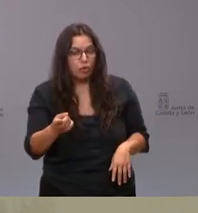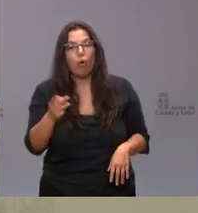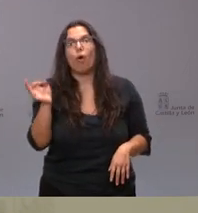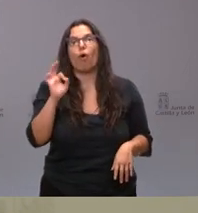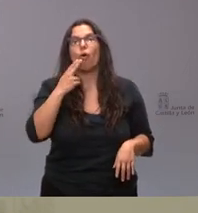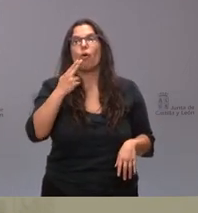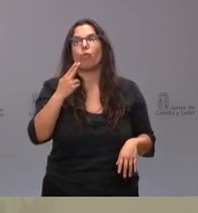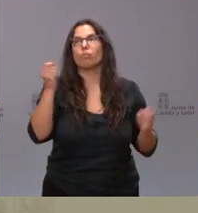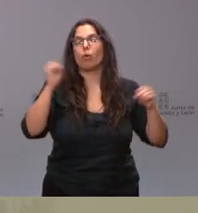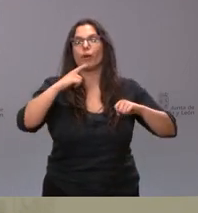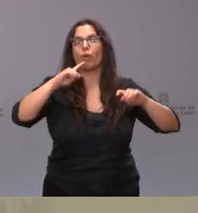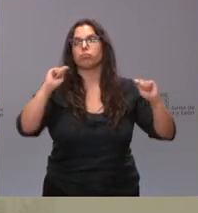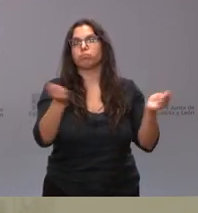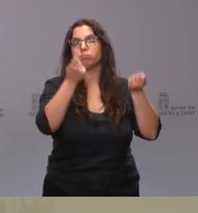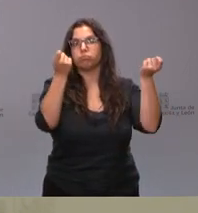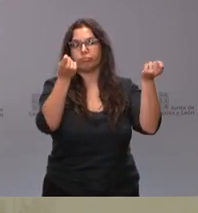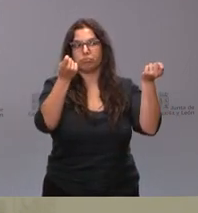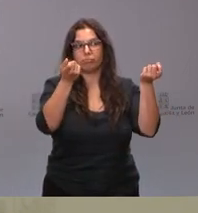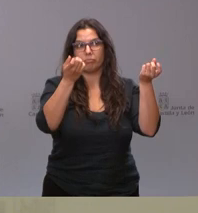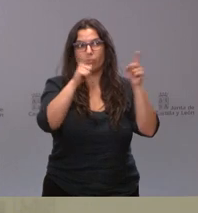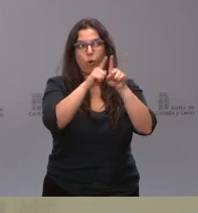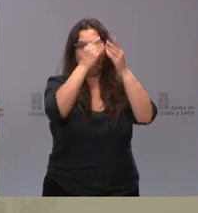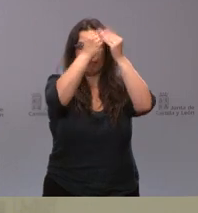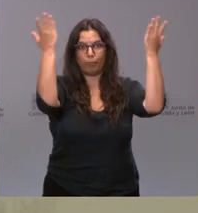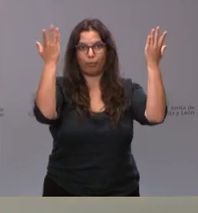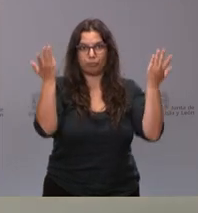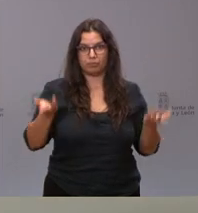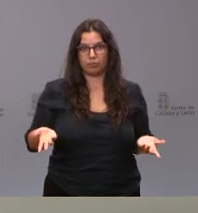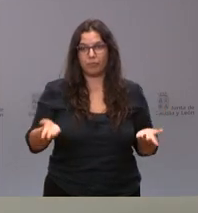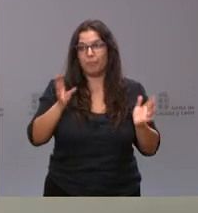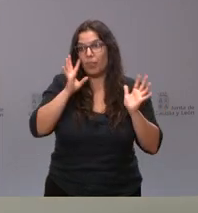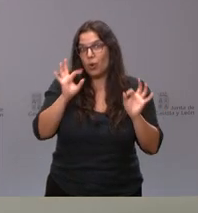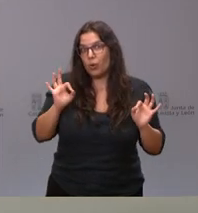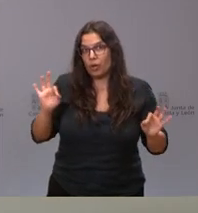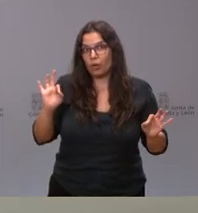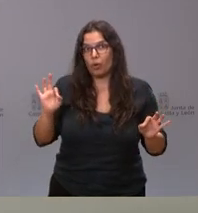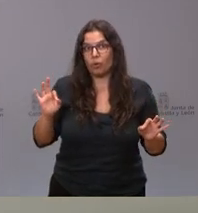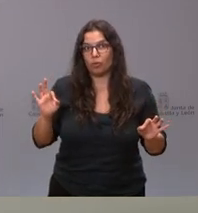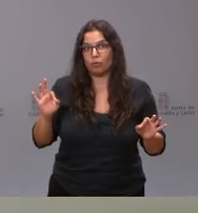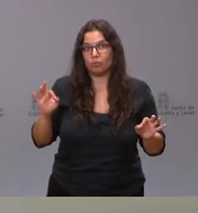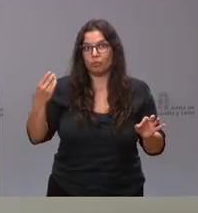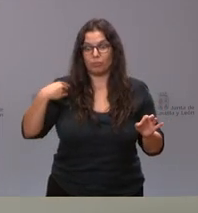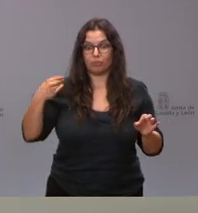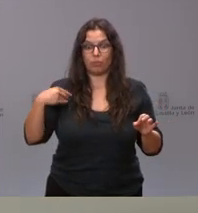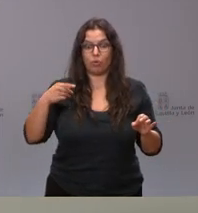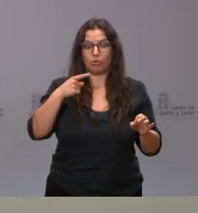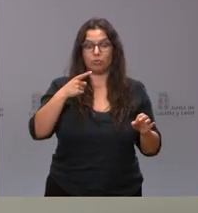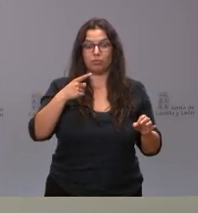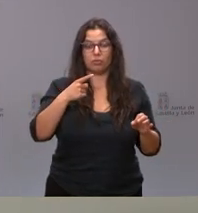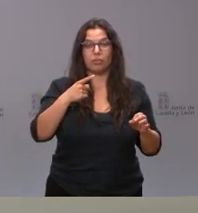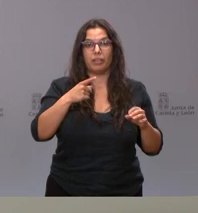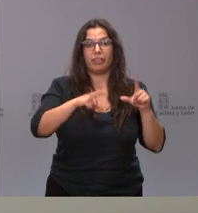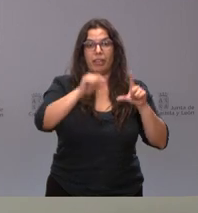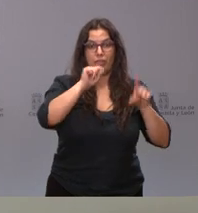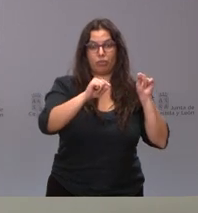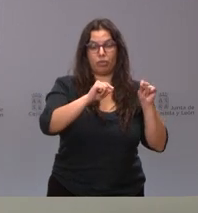inconcreto? Naturalmente, en la medida en que se alcancen unas decisiones